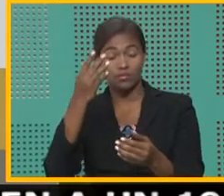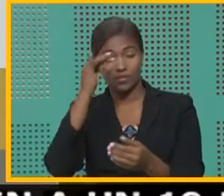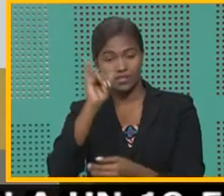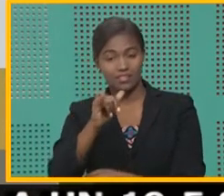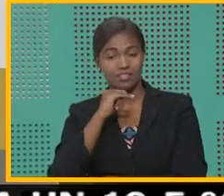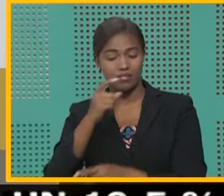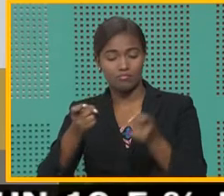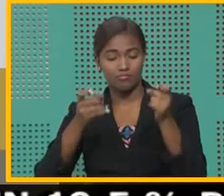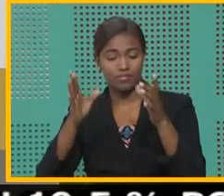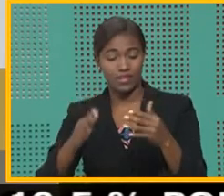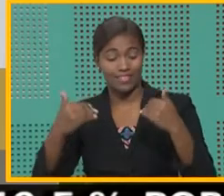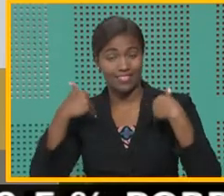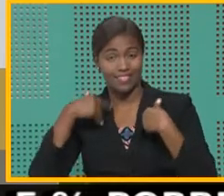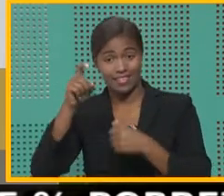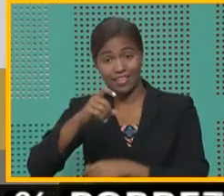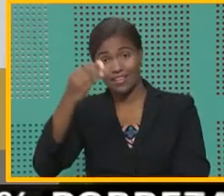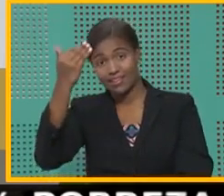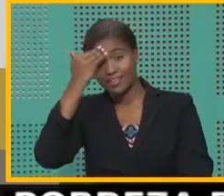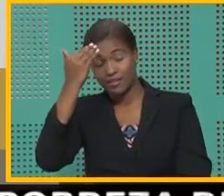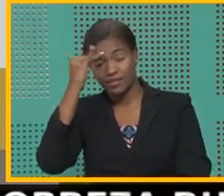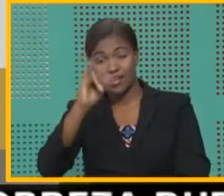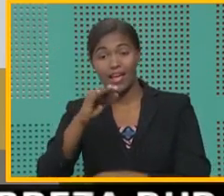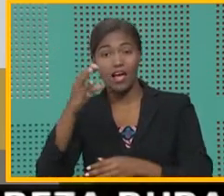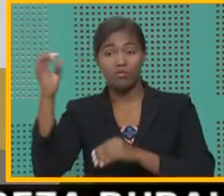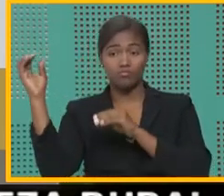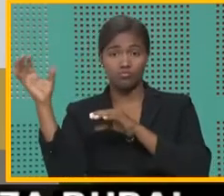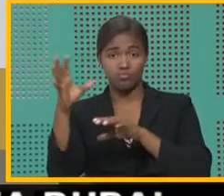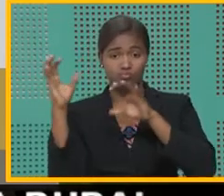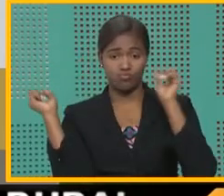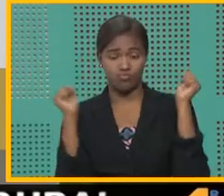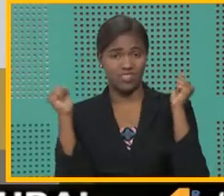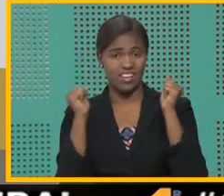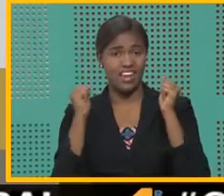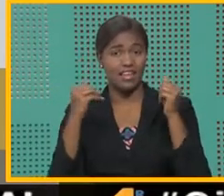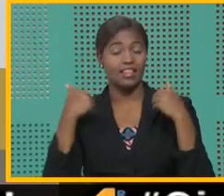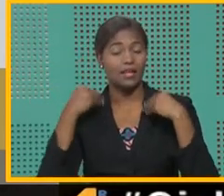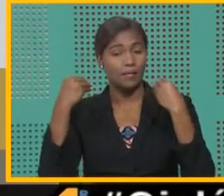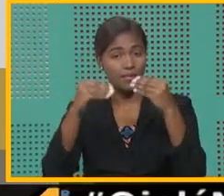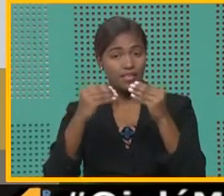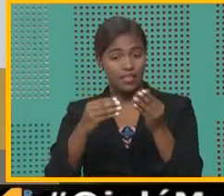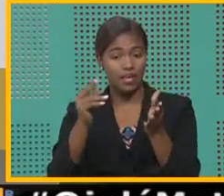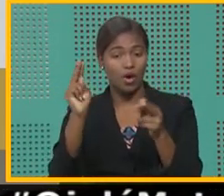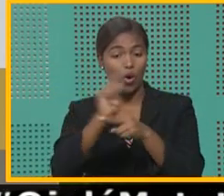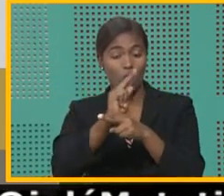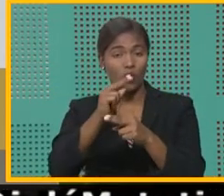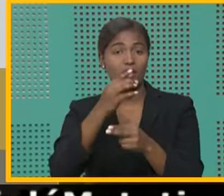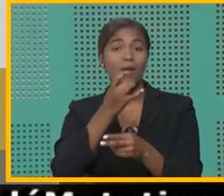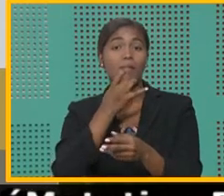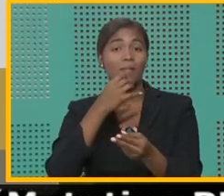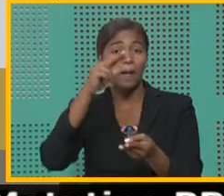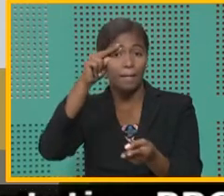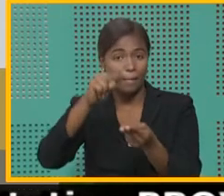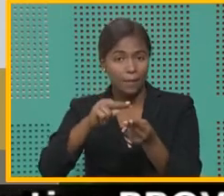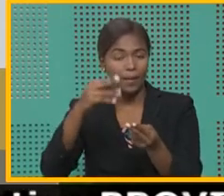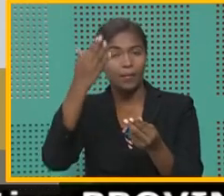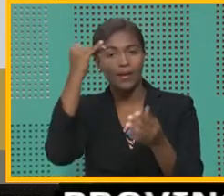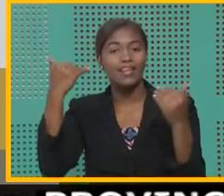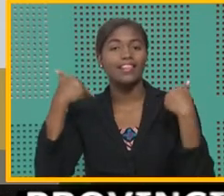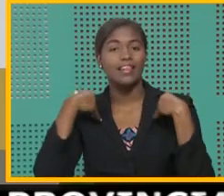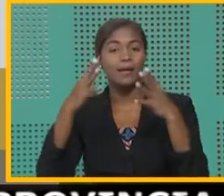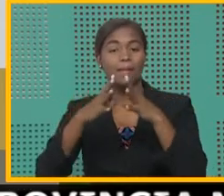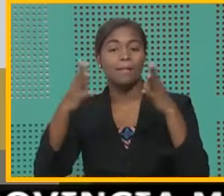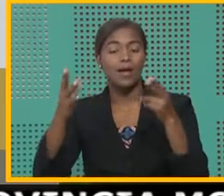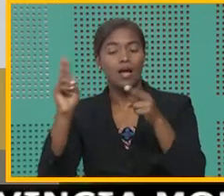administración sí tiene que saber que el aire que están vendiendo, que consume menos porque es más, tiene mayor